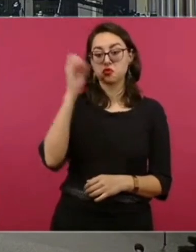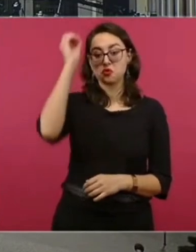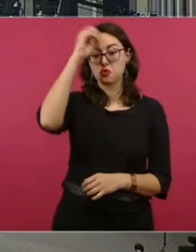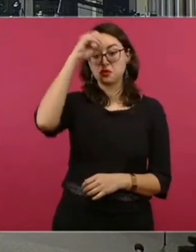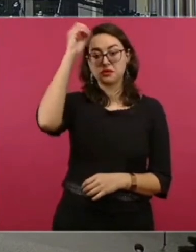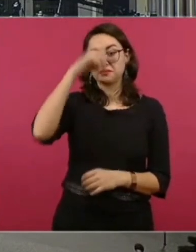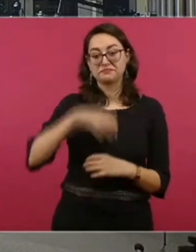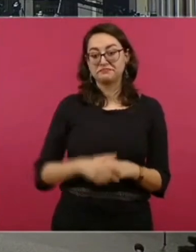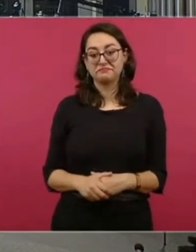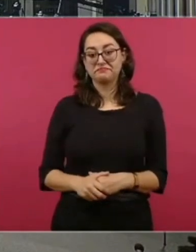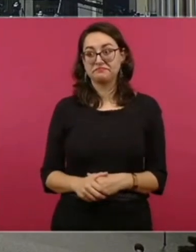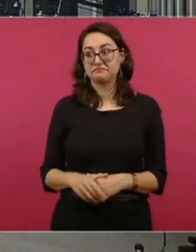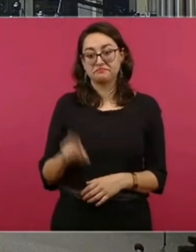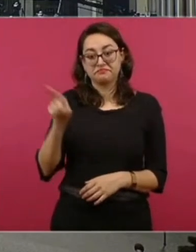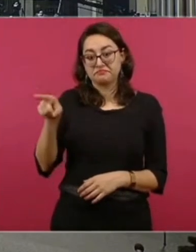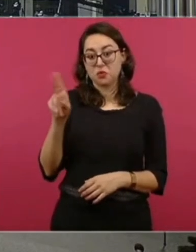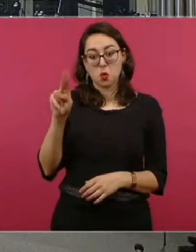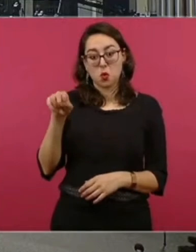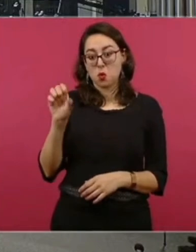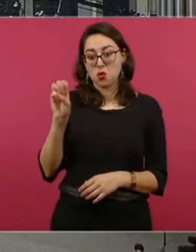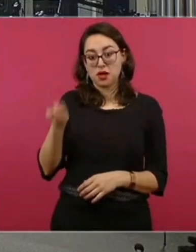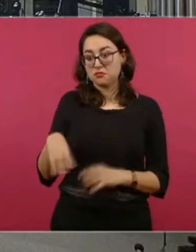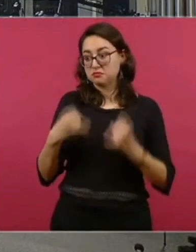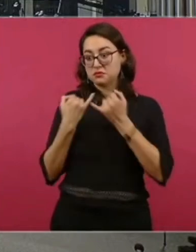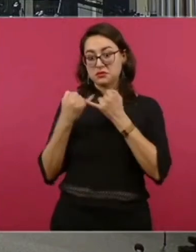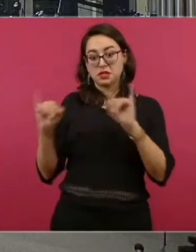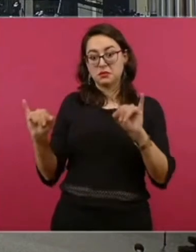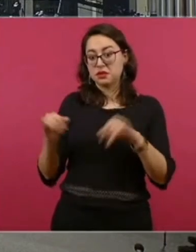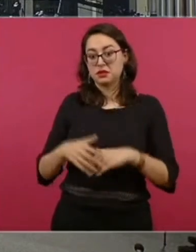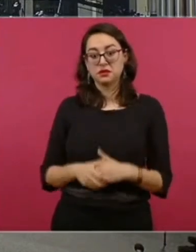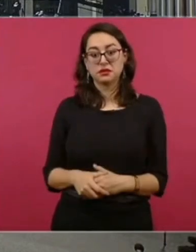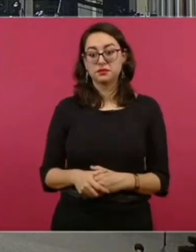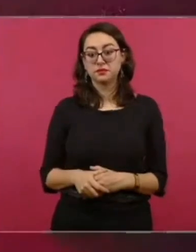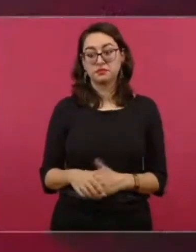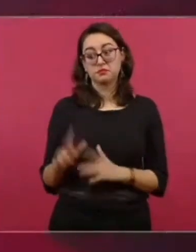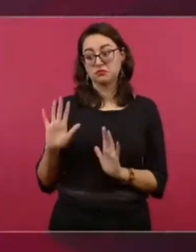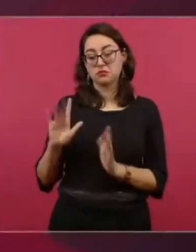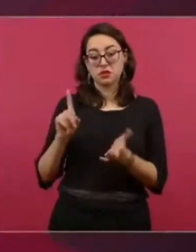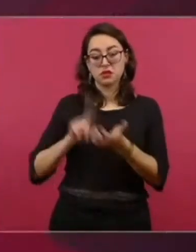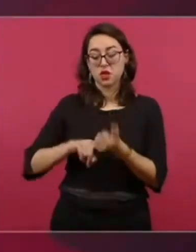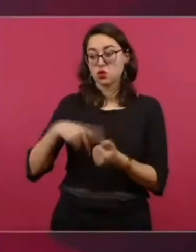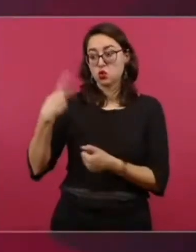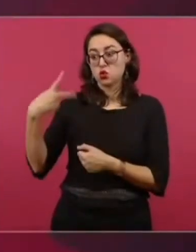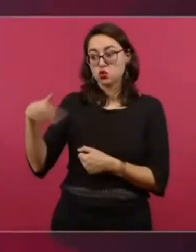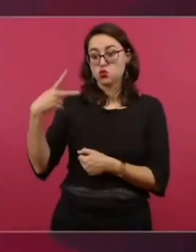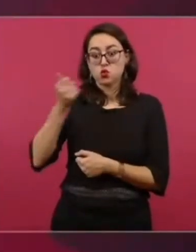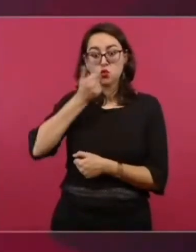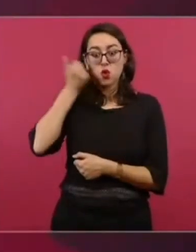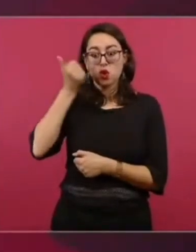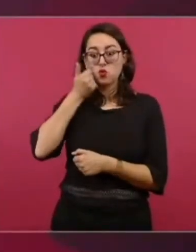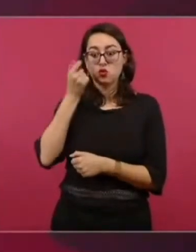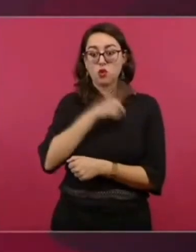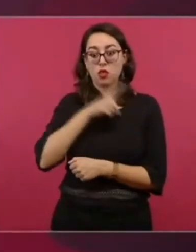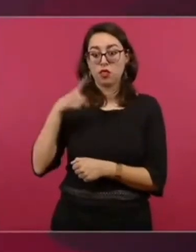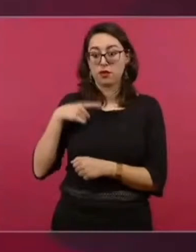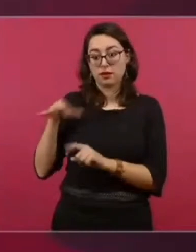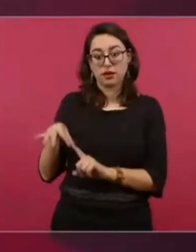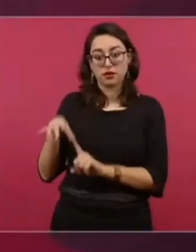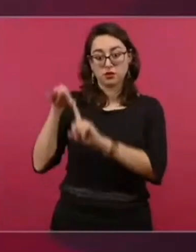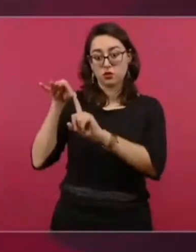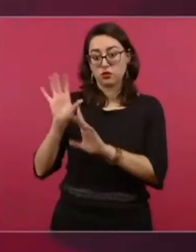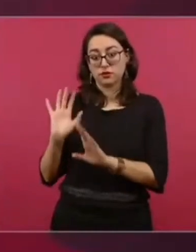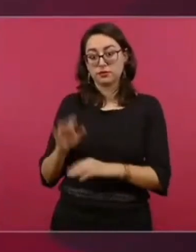Eso es un asunto que corresponde a los universitarios. Sí, me gustaría que la